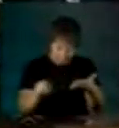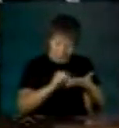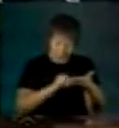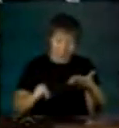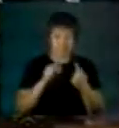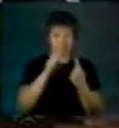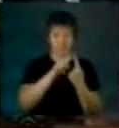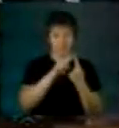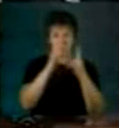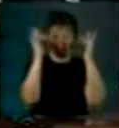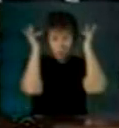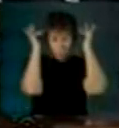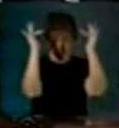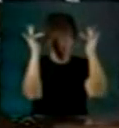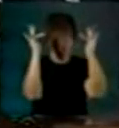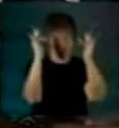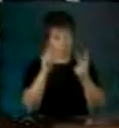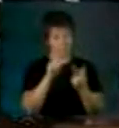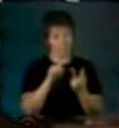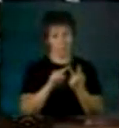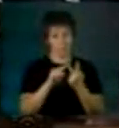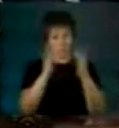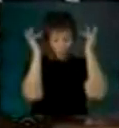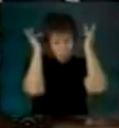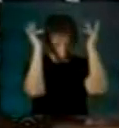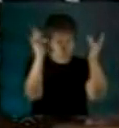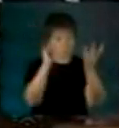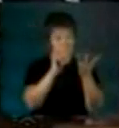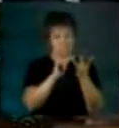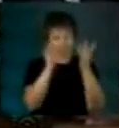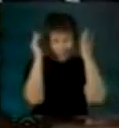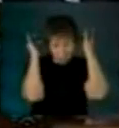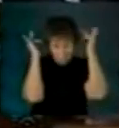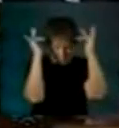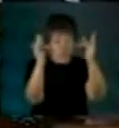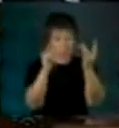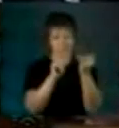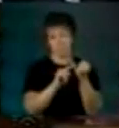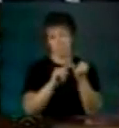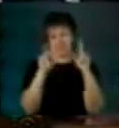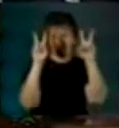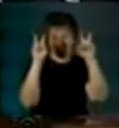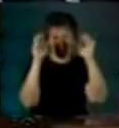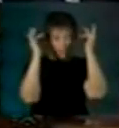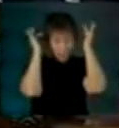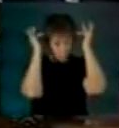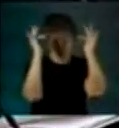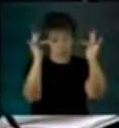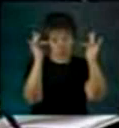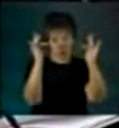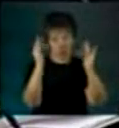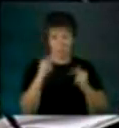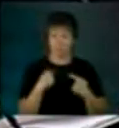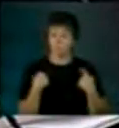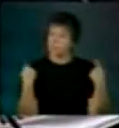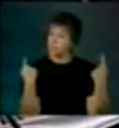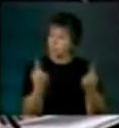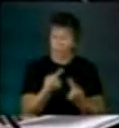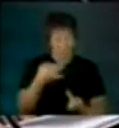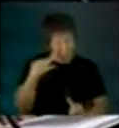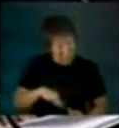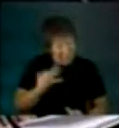Educación, educación, educación y otra vez educación. Los gobernantes